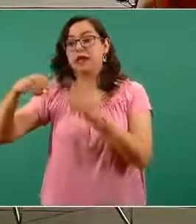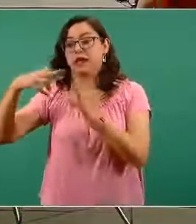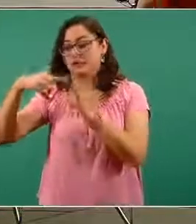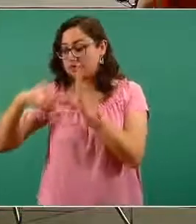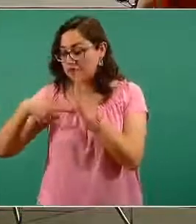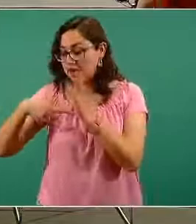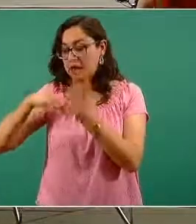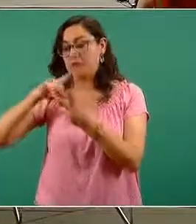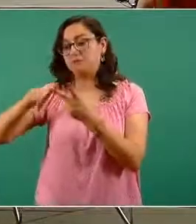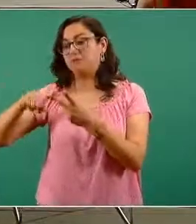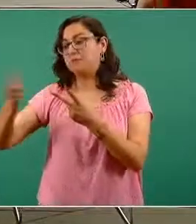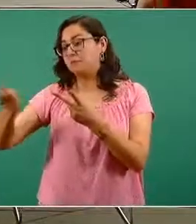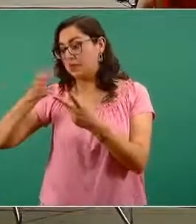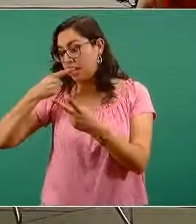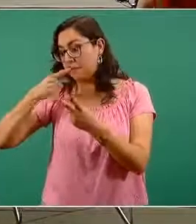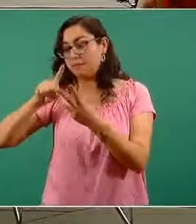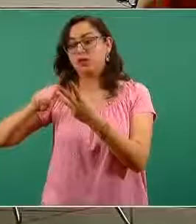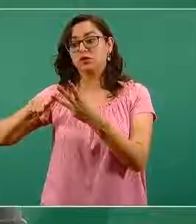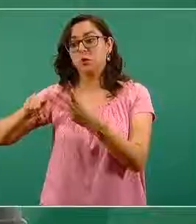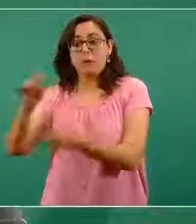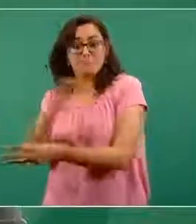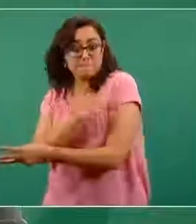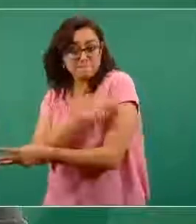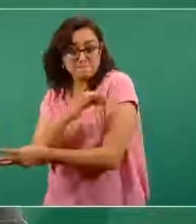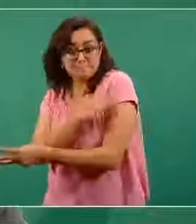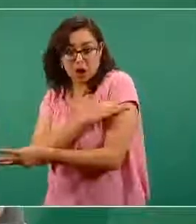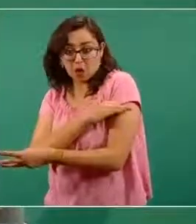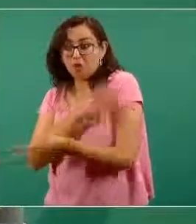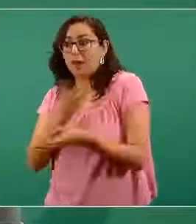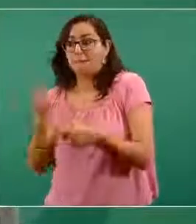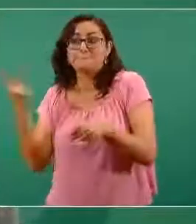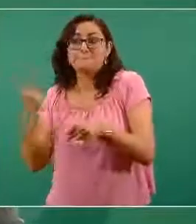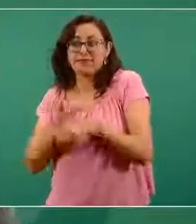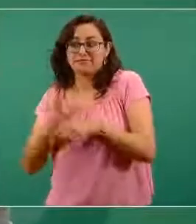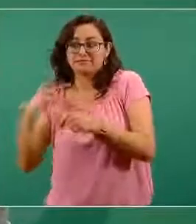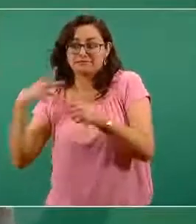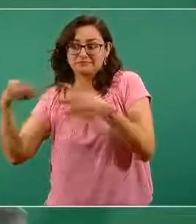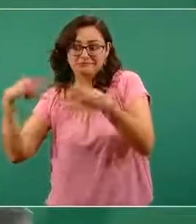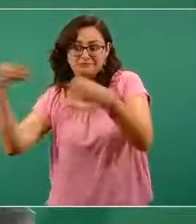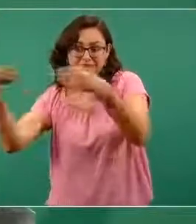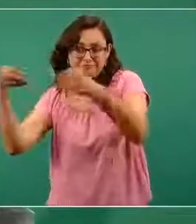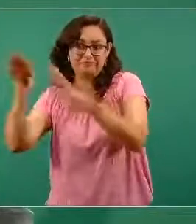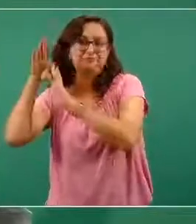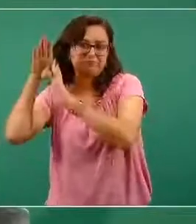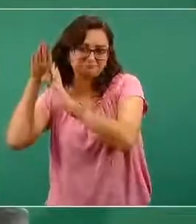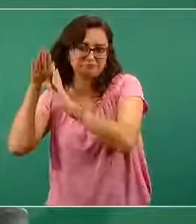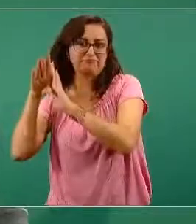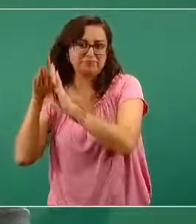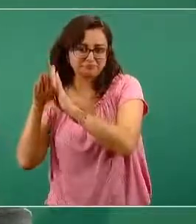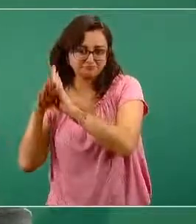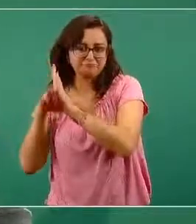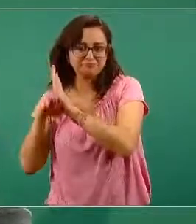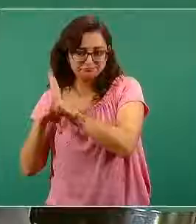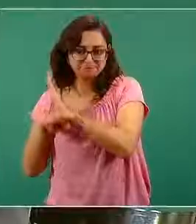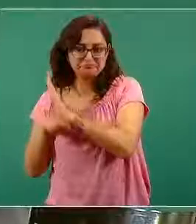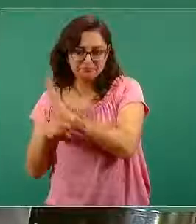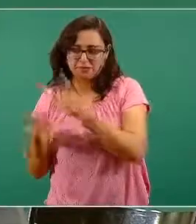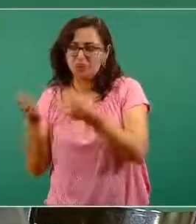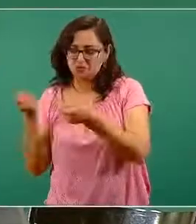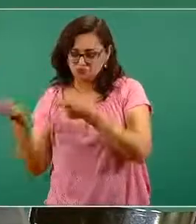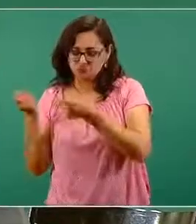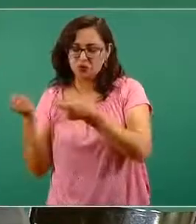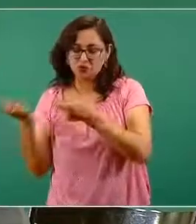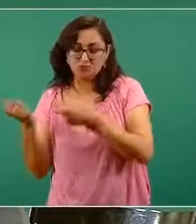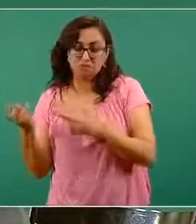daría como resultado una disminución importante del riesgo de mayores picos